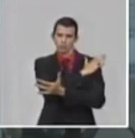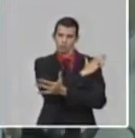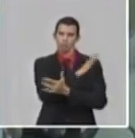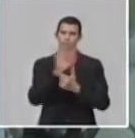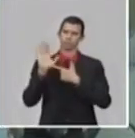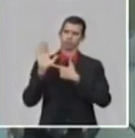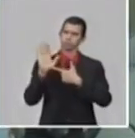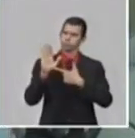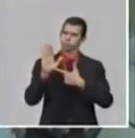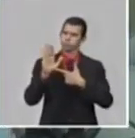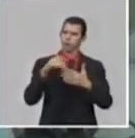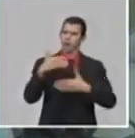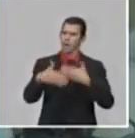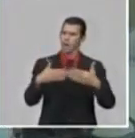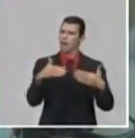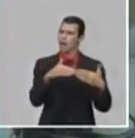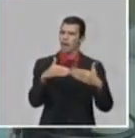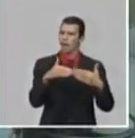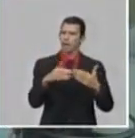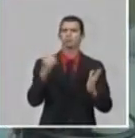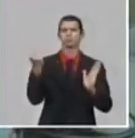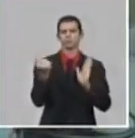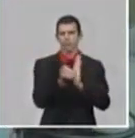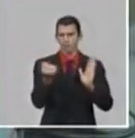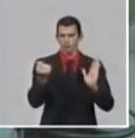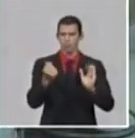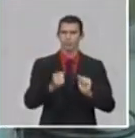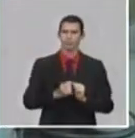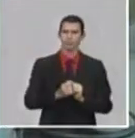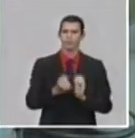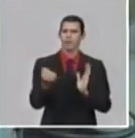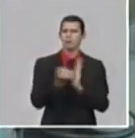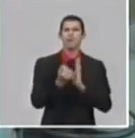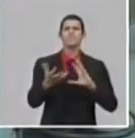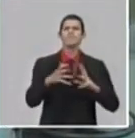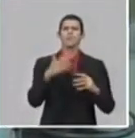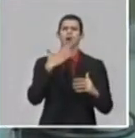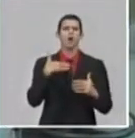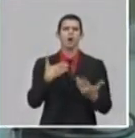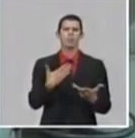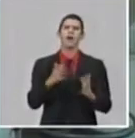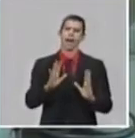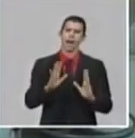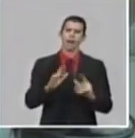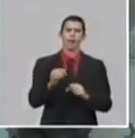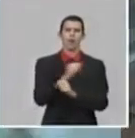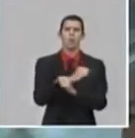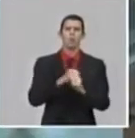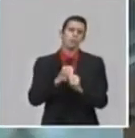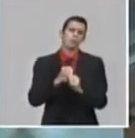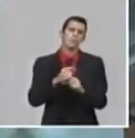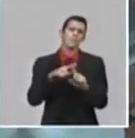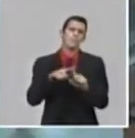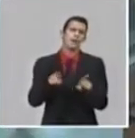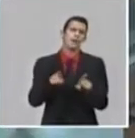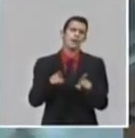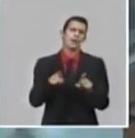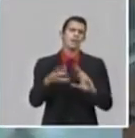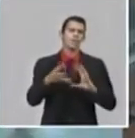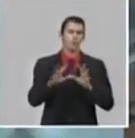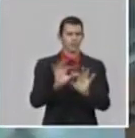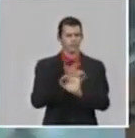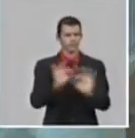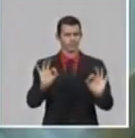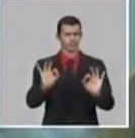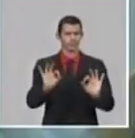una condición que se llama uso compasional. ¿Qué significa? ¿Qué significa uso compasional? Mira, es una situación